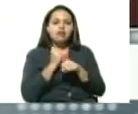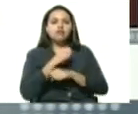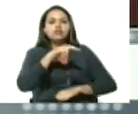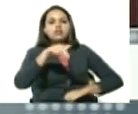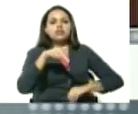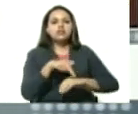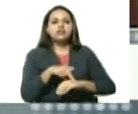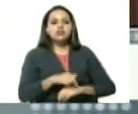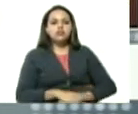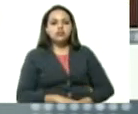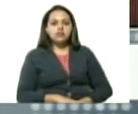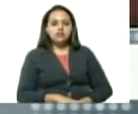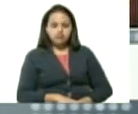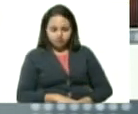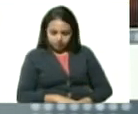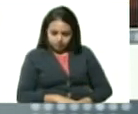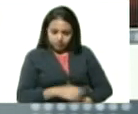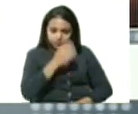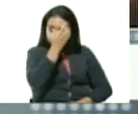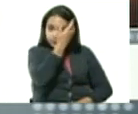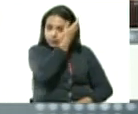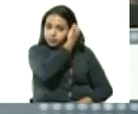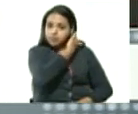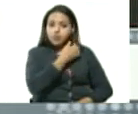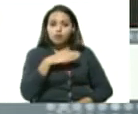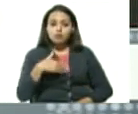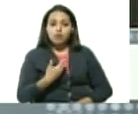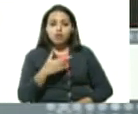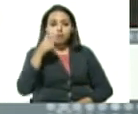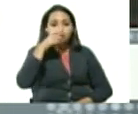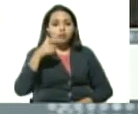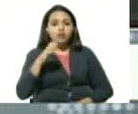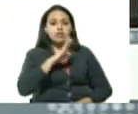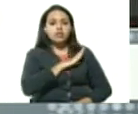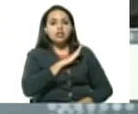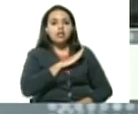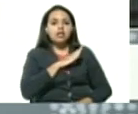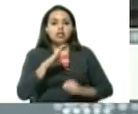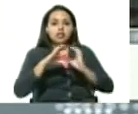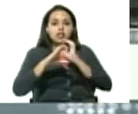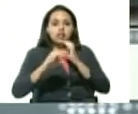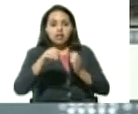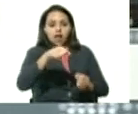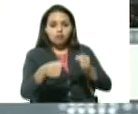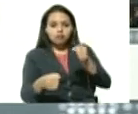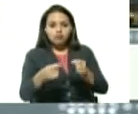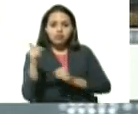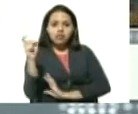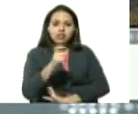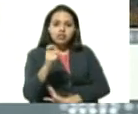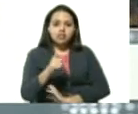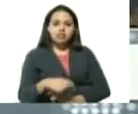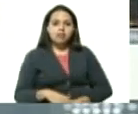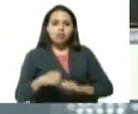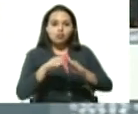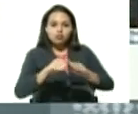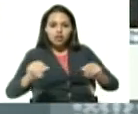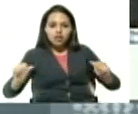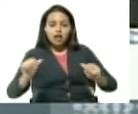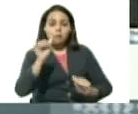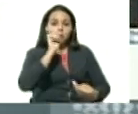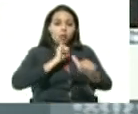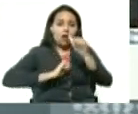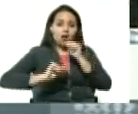para que nuestro pueblo tenga el transporte que necesita de pasajeros por tierra por